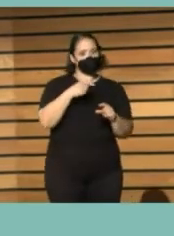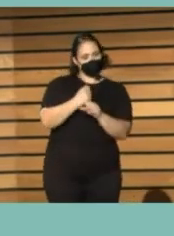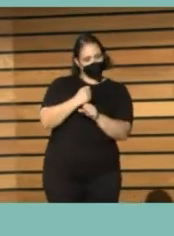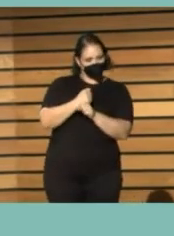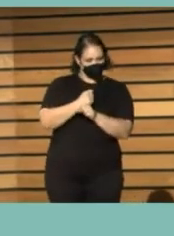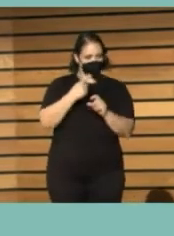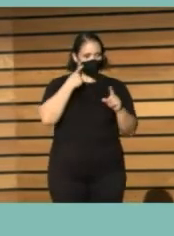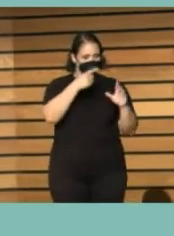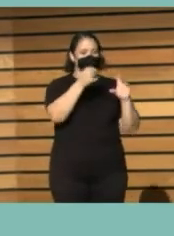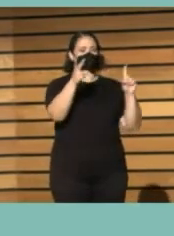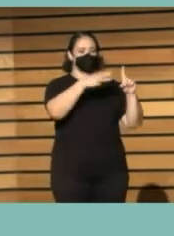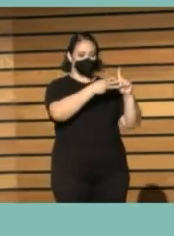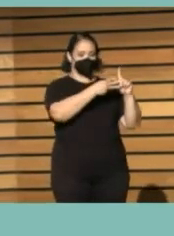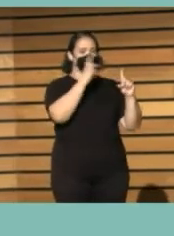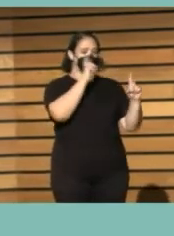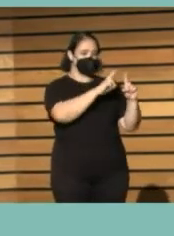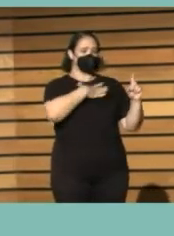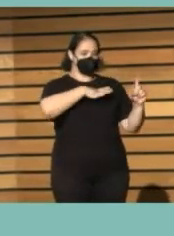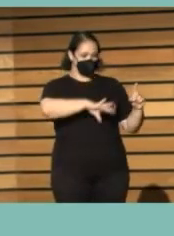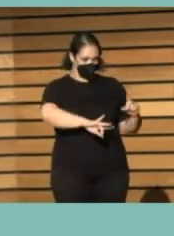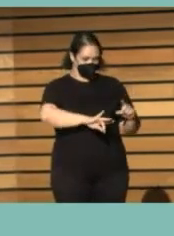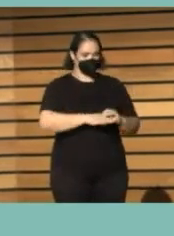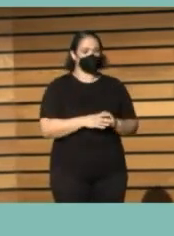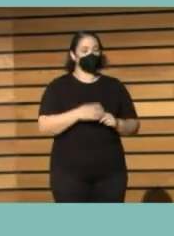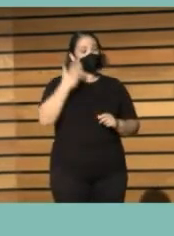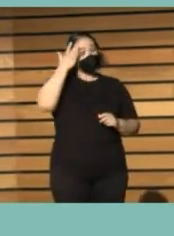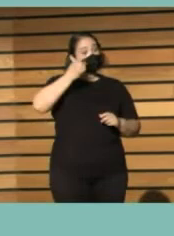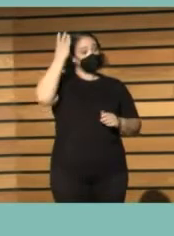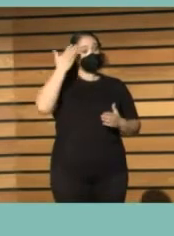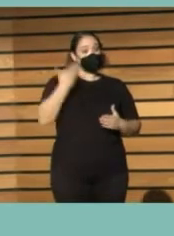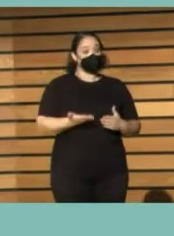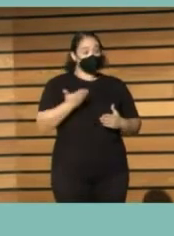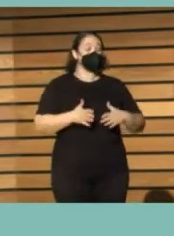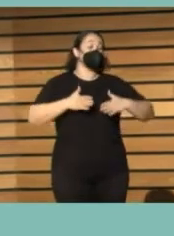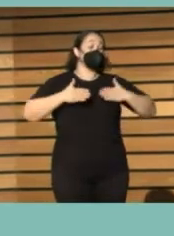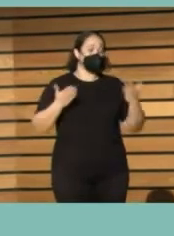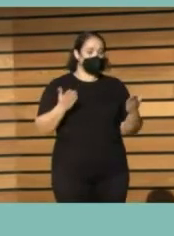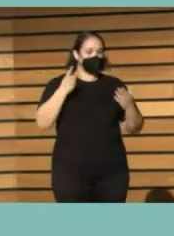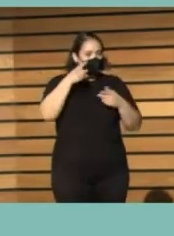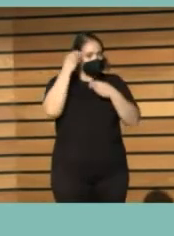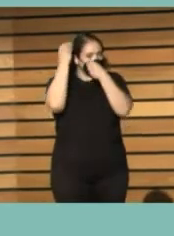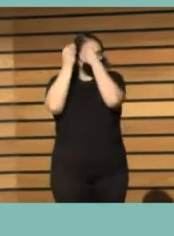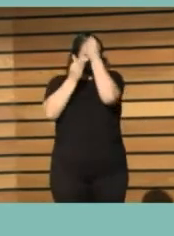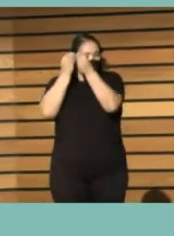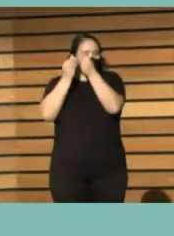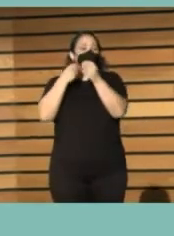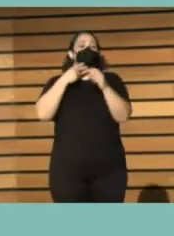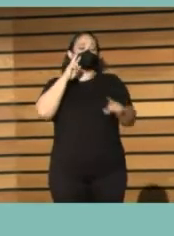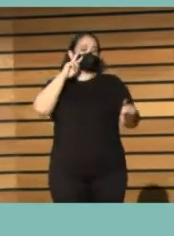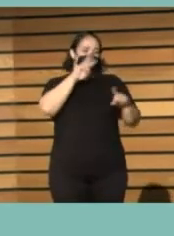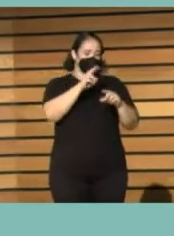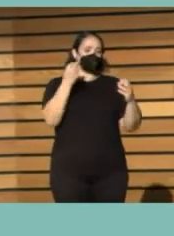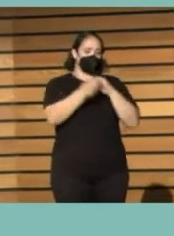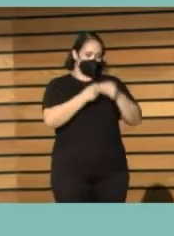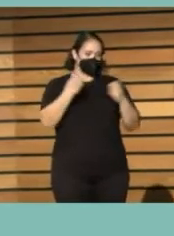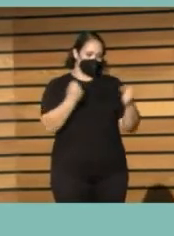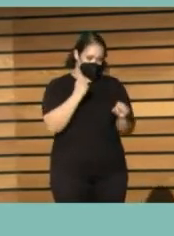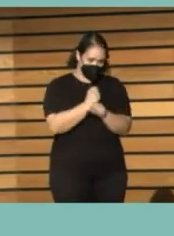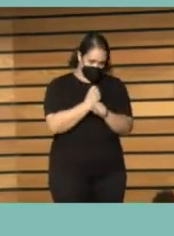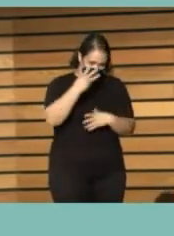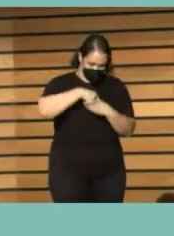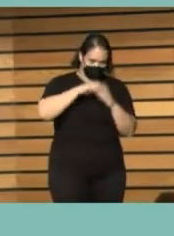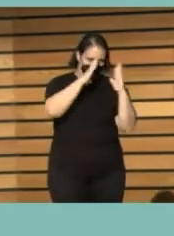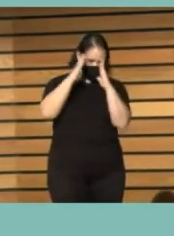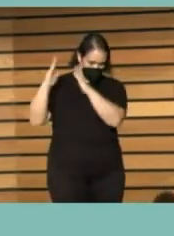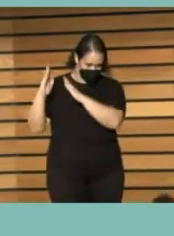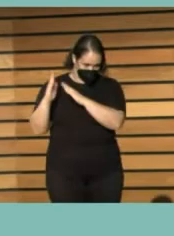publicación. Y la idea principal era esa, reflexionar y visibilizar sobre lo que estamos haciendo en